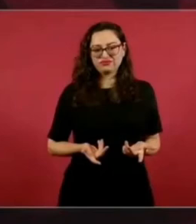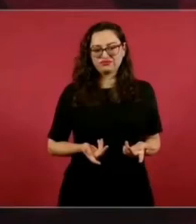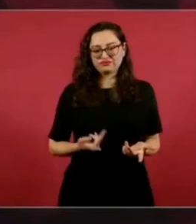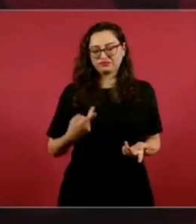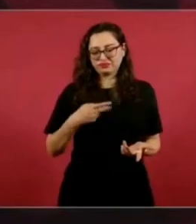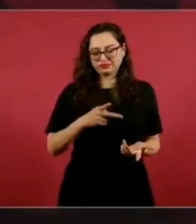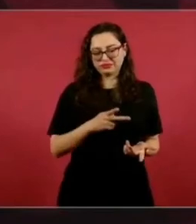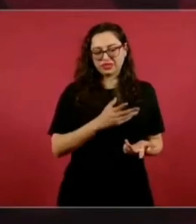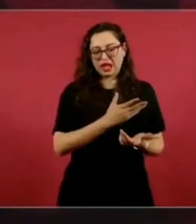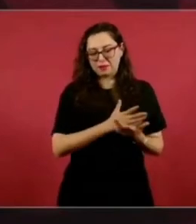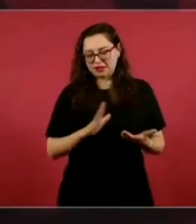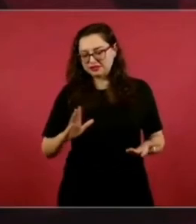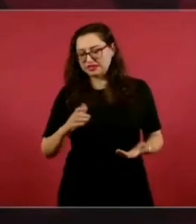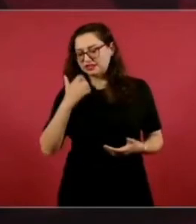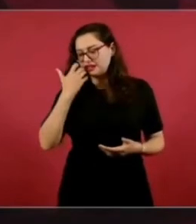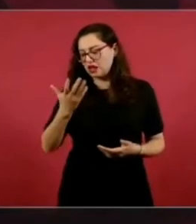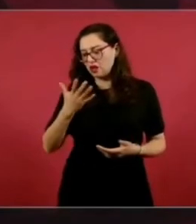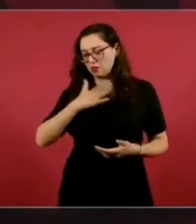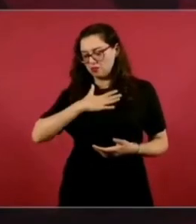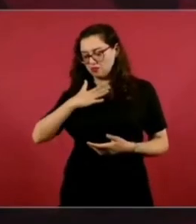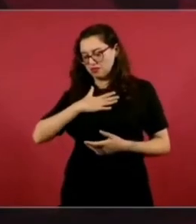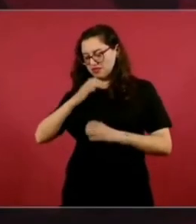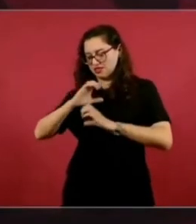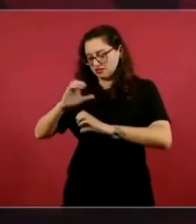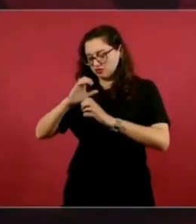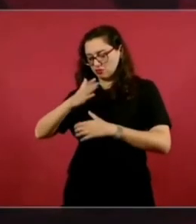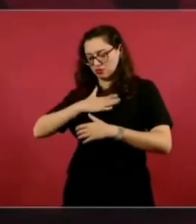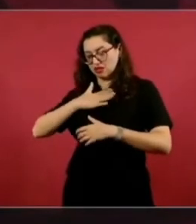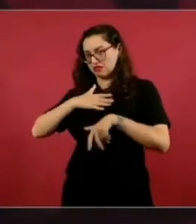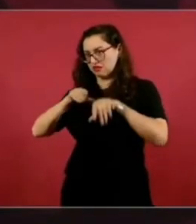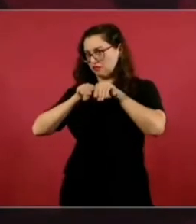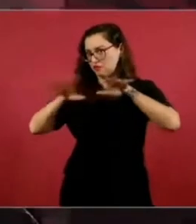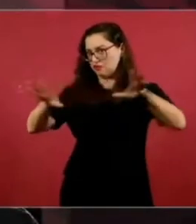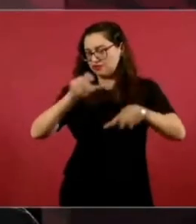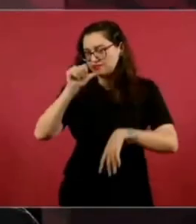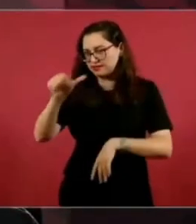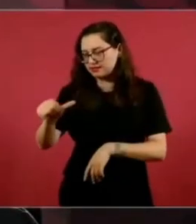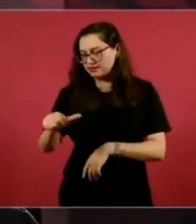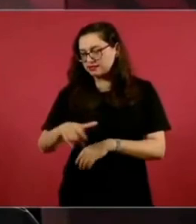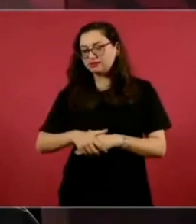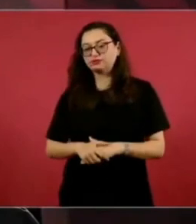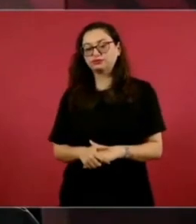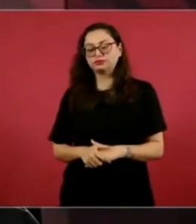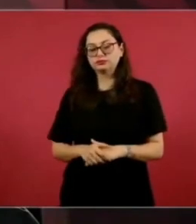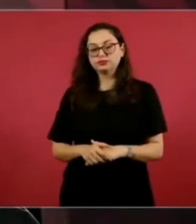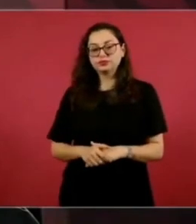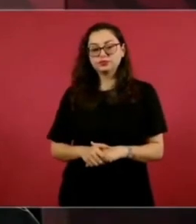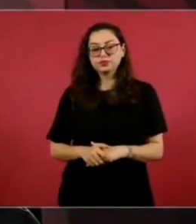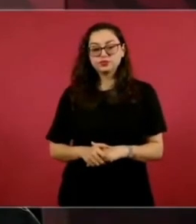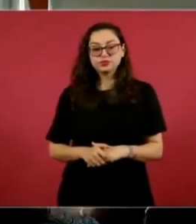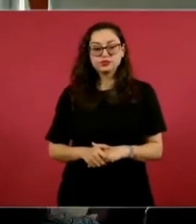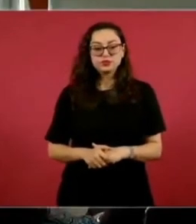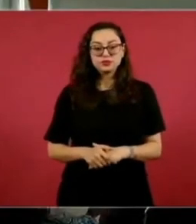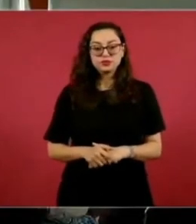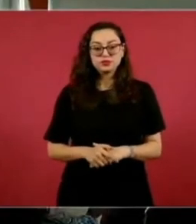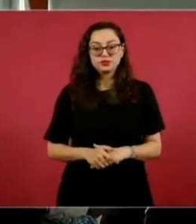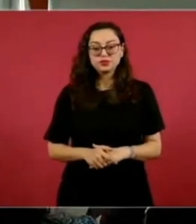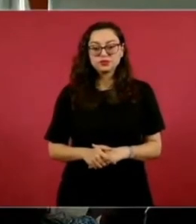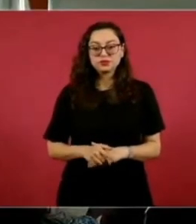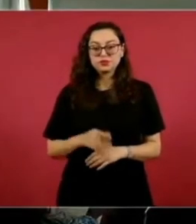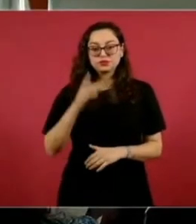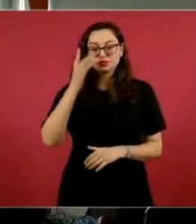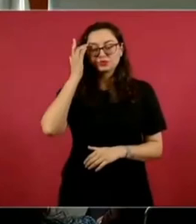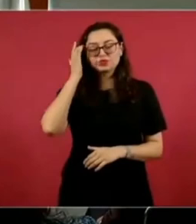mí. Me lo que estaba con Oyeino Martín Por